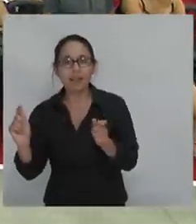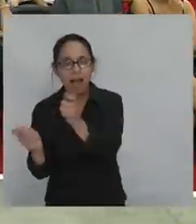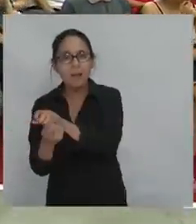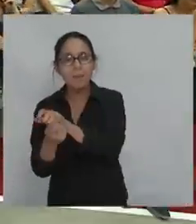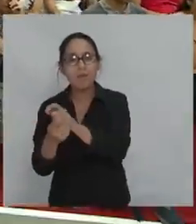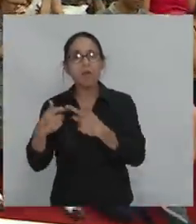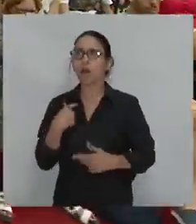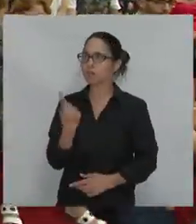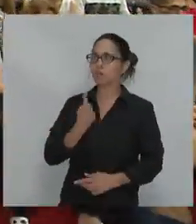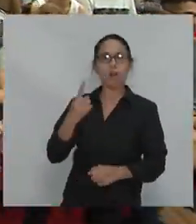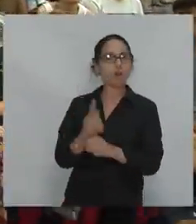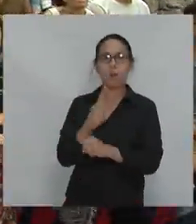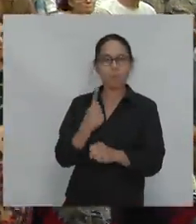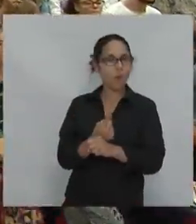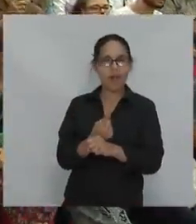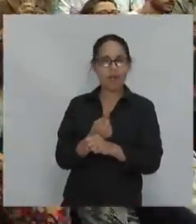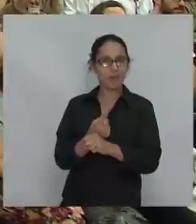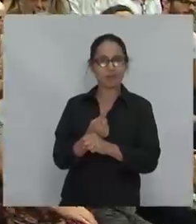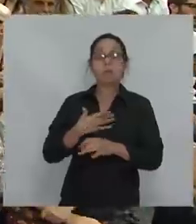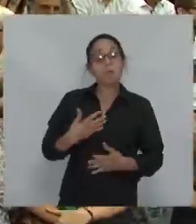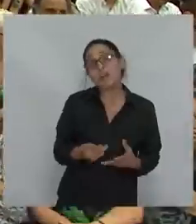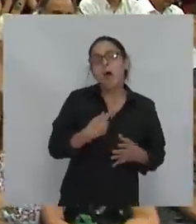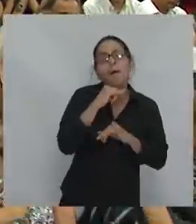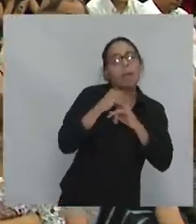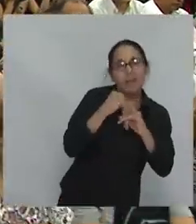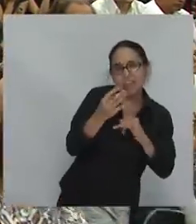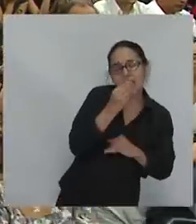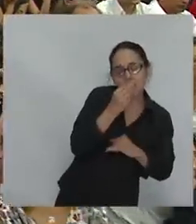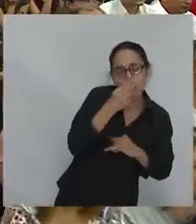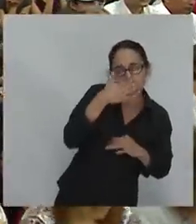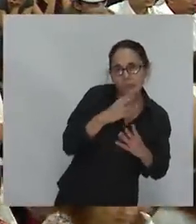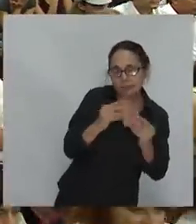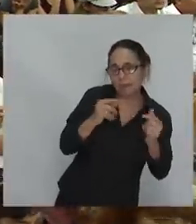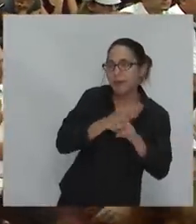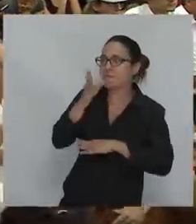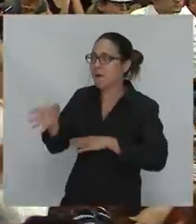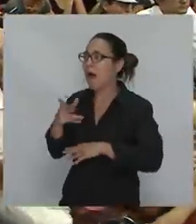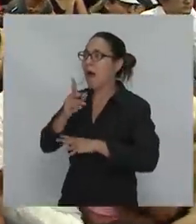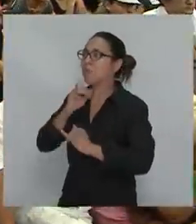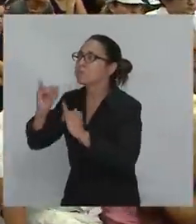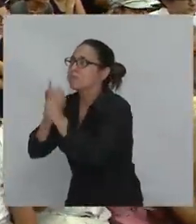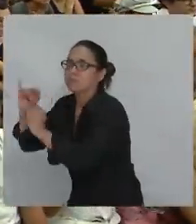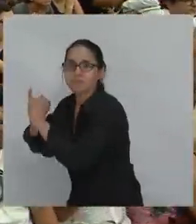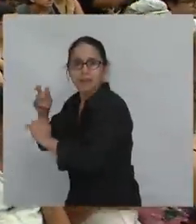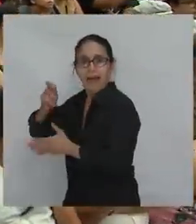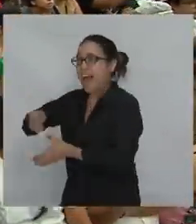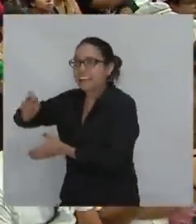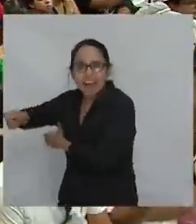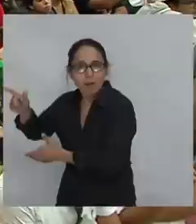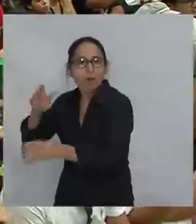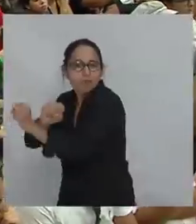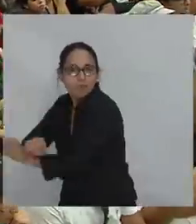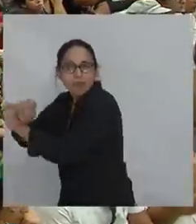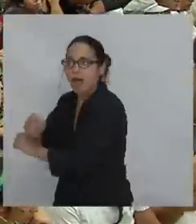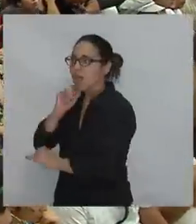almuerzo, que están los soldados dormitando, reúne a los esclavos y les dice, mirad a vuestro alrededor y decidme una sola cosa que no hayáis